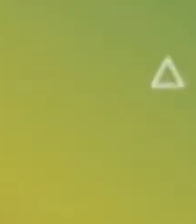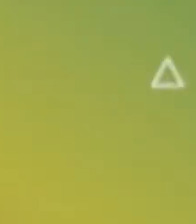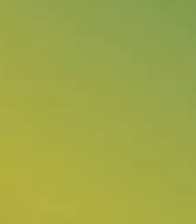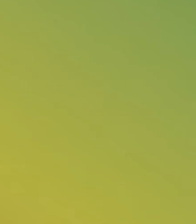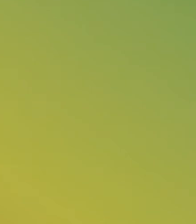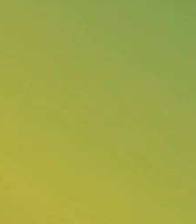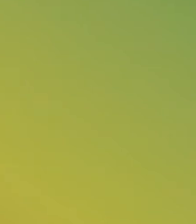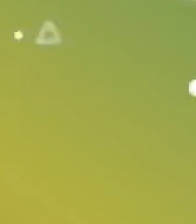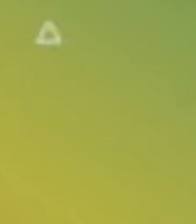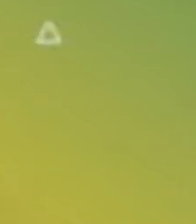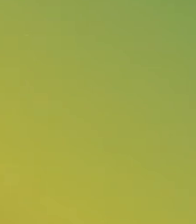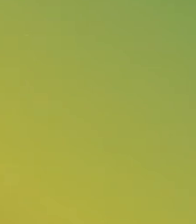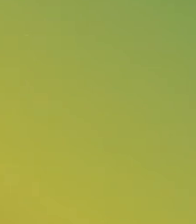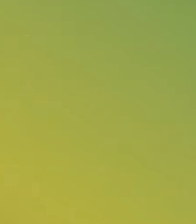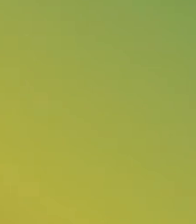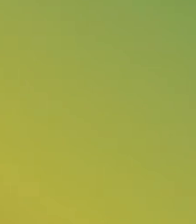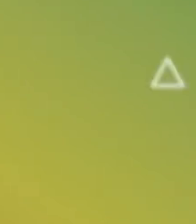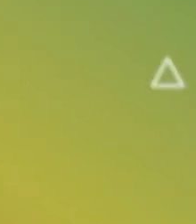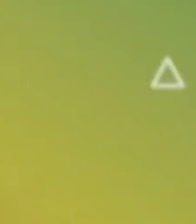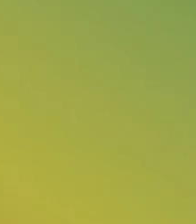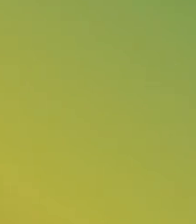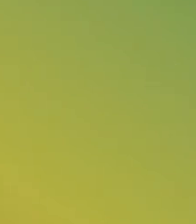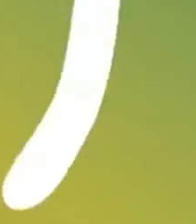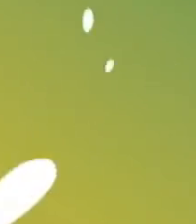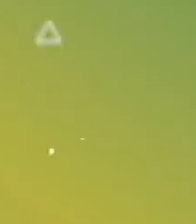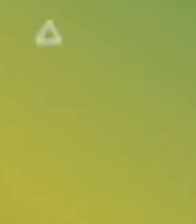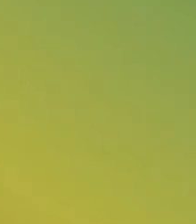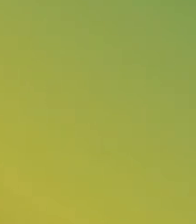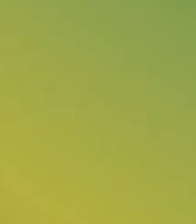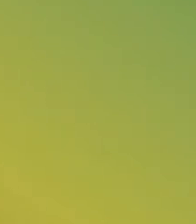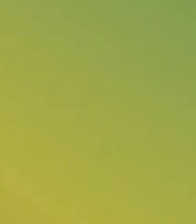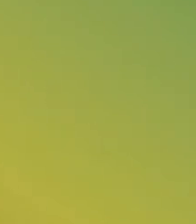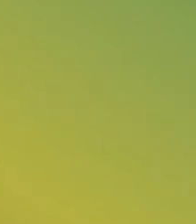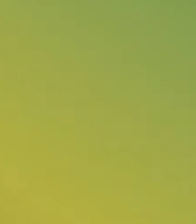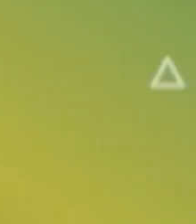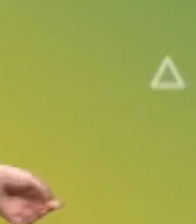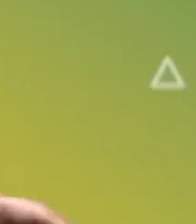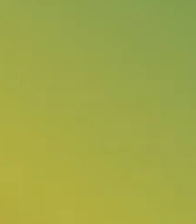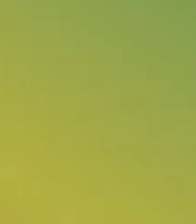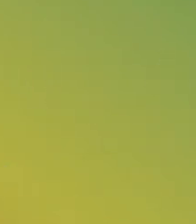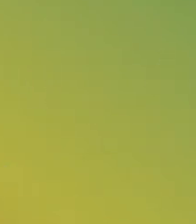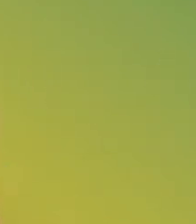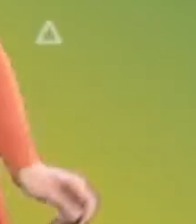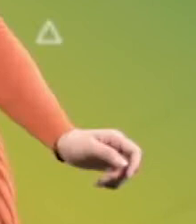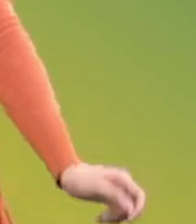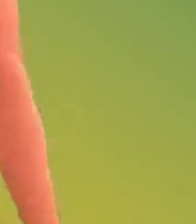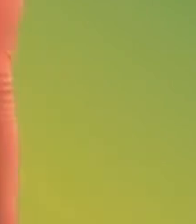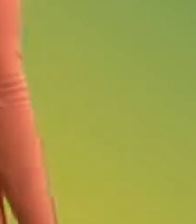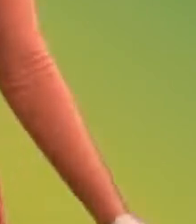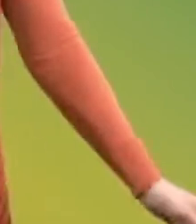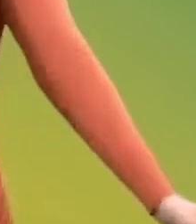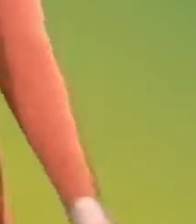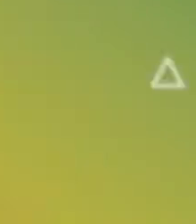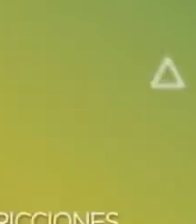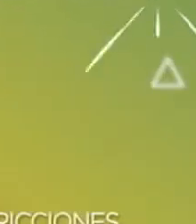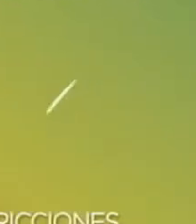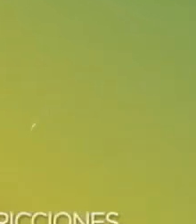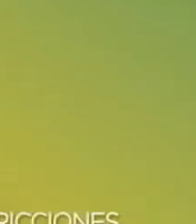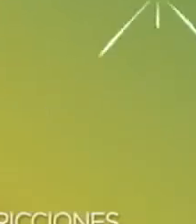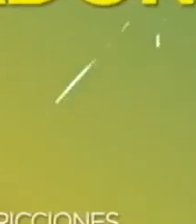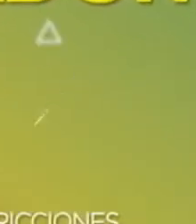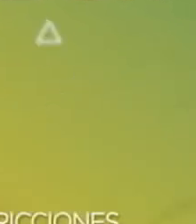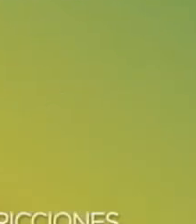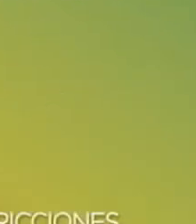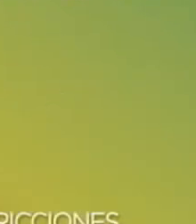Tus metas No se detienen Conape Se mueve con vos Por eso Si estás trabajando Te